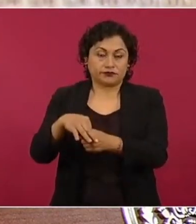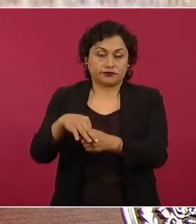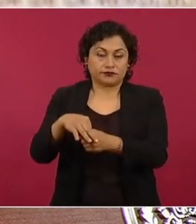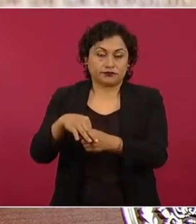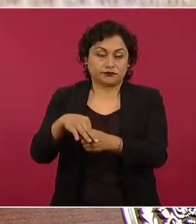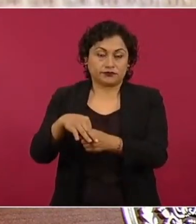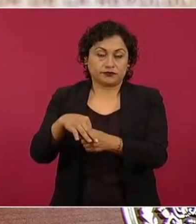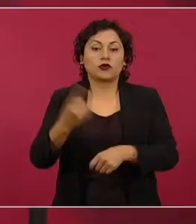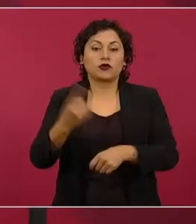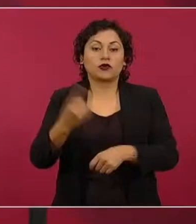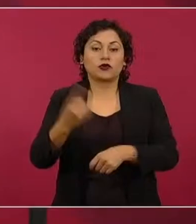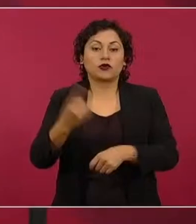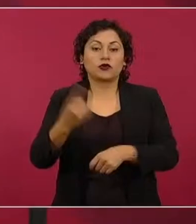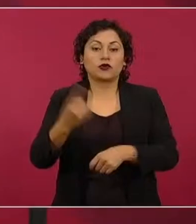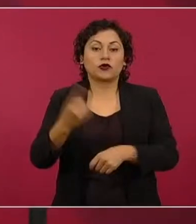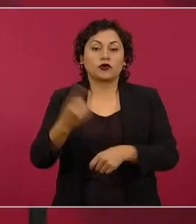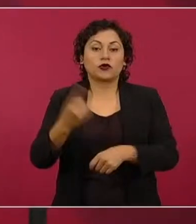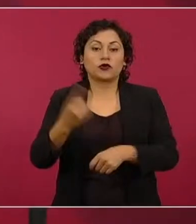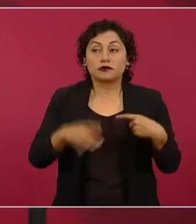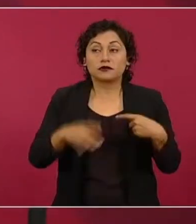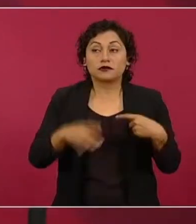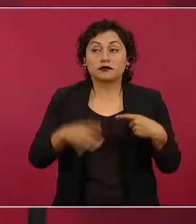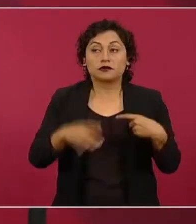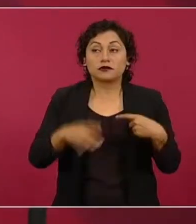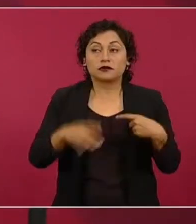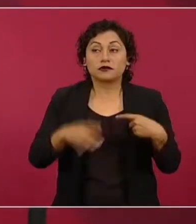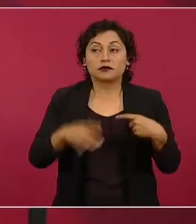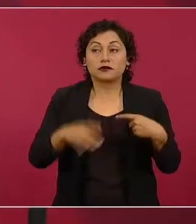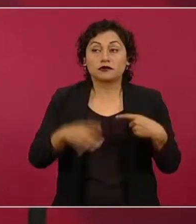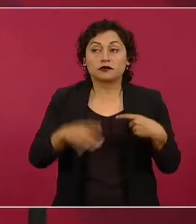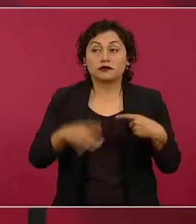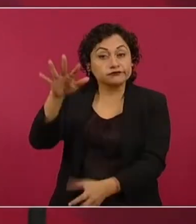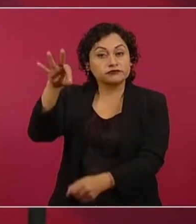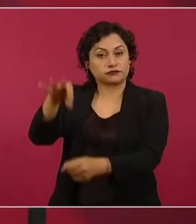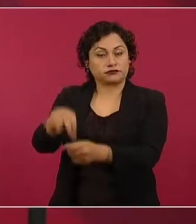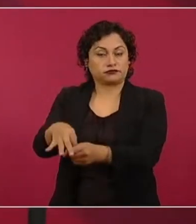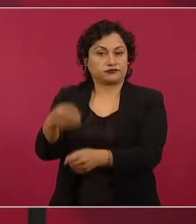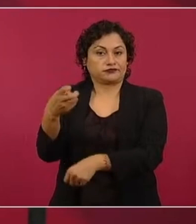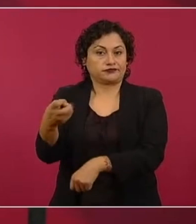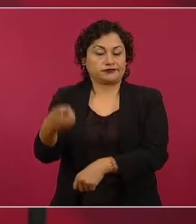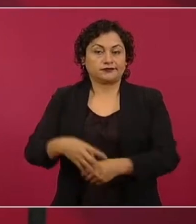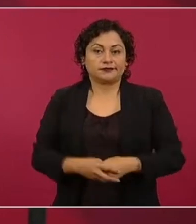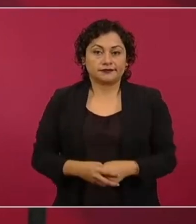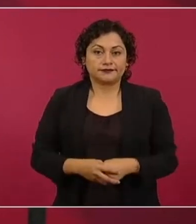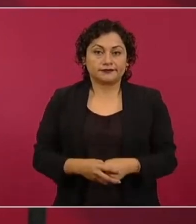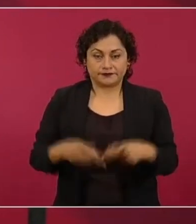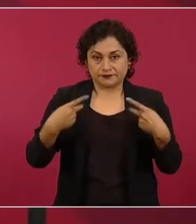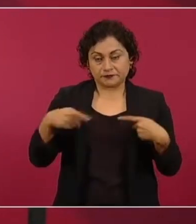prácticamente todos en este referéndum los ciudadanos